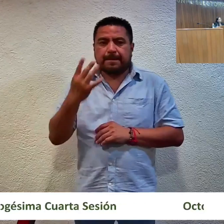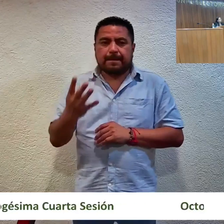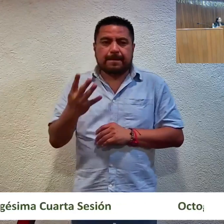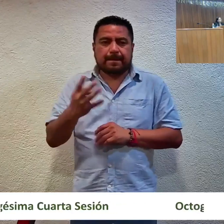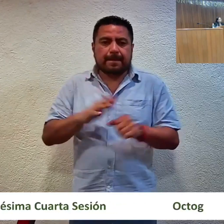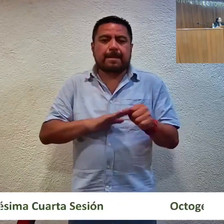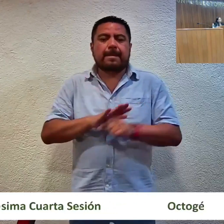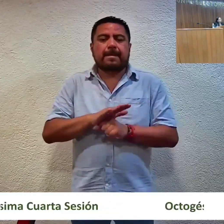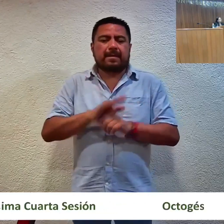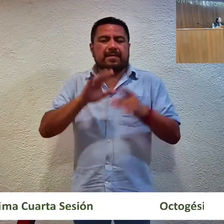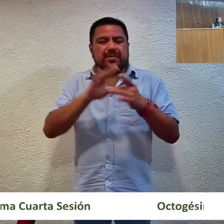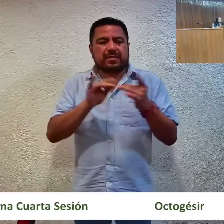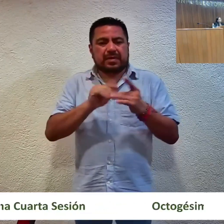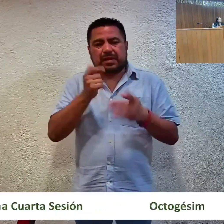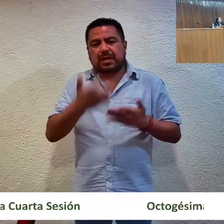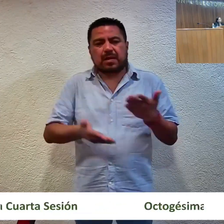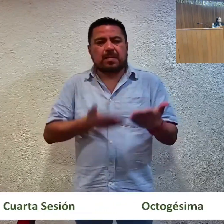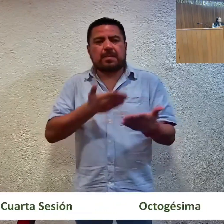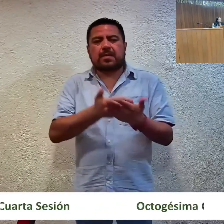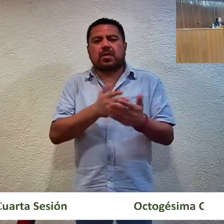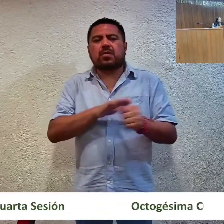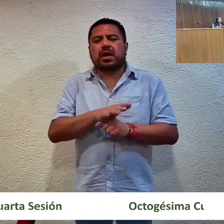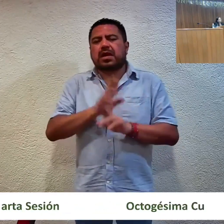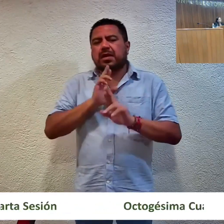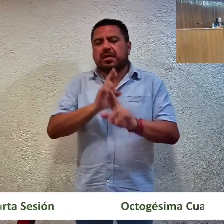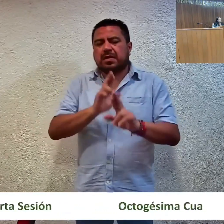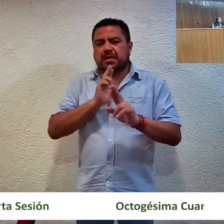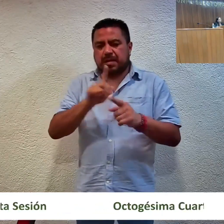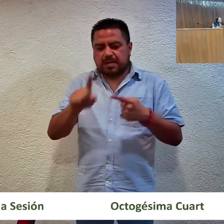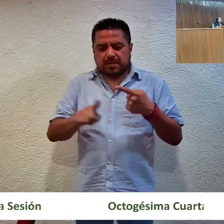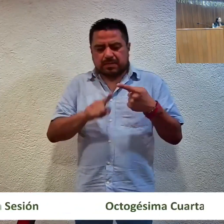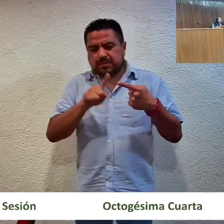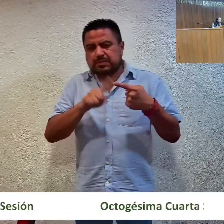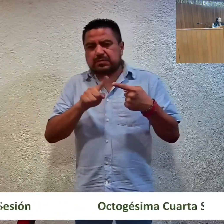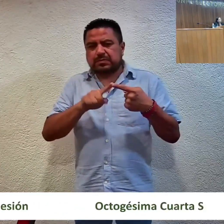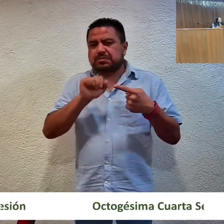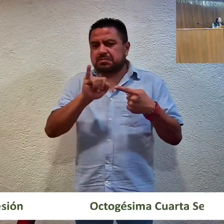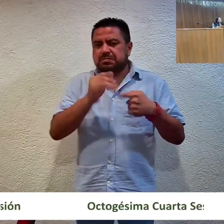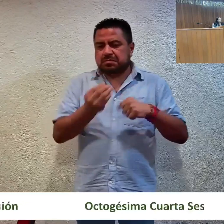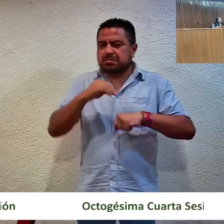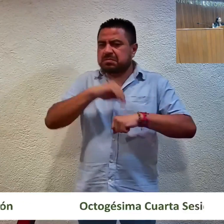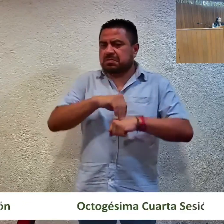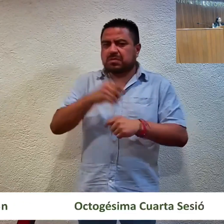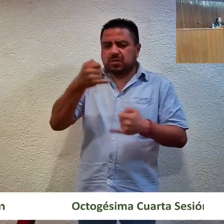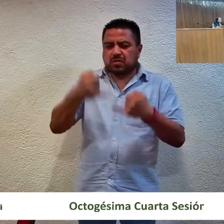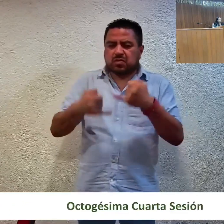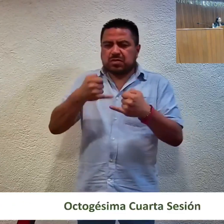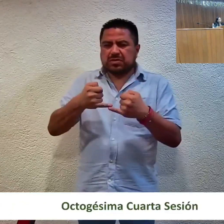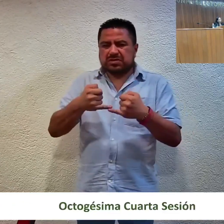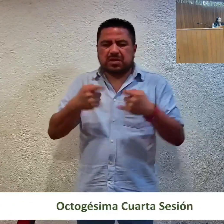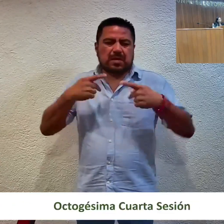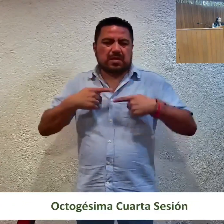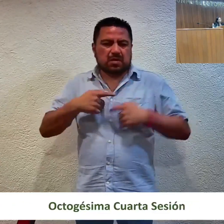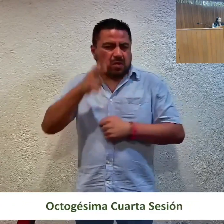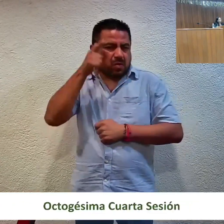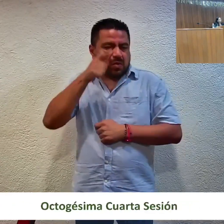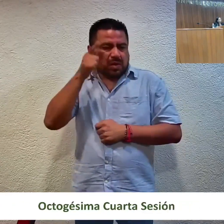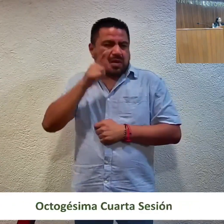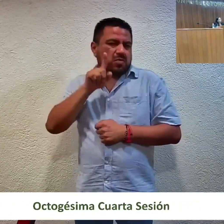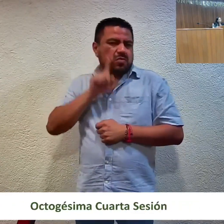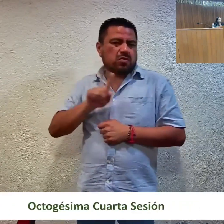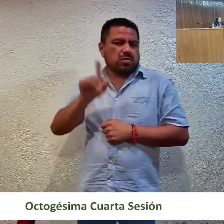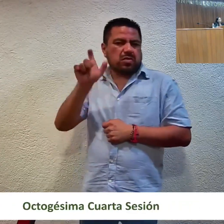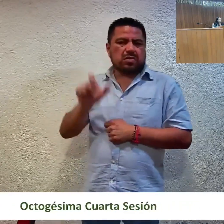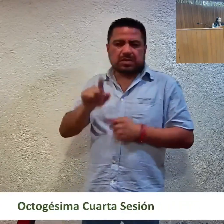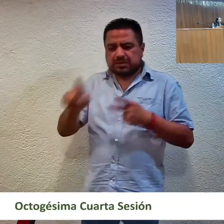Con basón expuesto, se proponen los siguientes puntos resolutivos. Primero, es fundado el juicio electoral ciudadano promovido por Guadalupe González Suastegui.